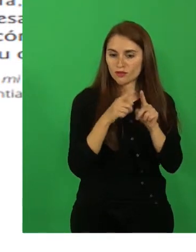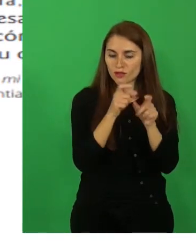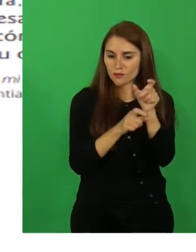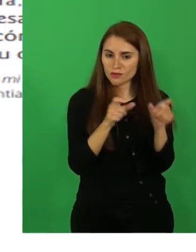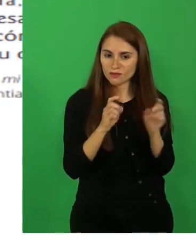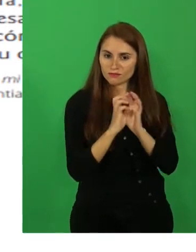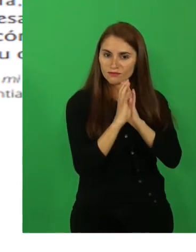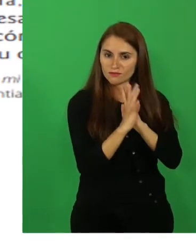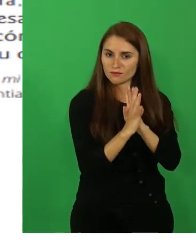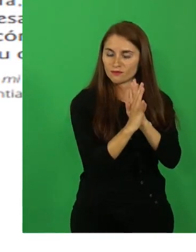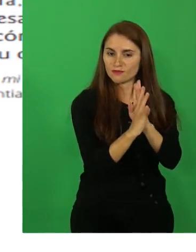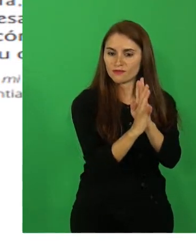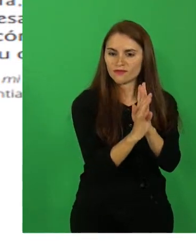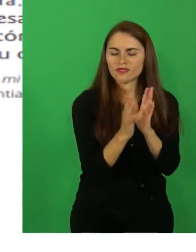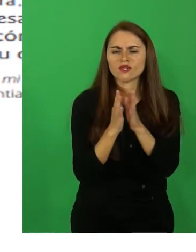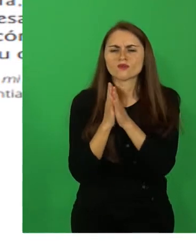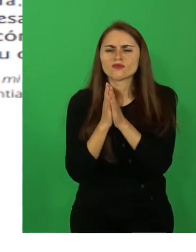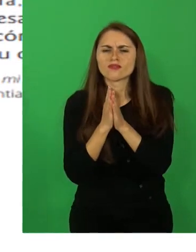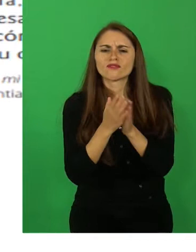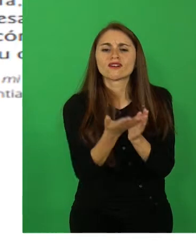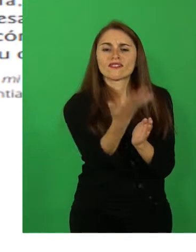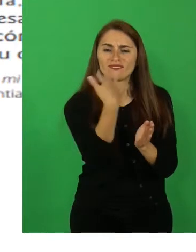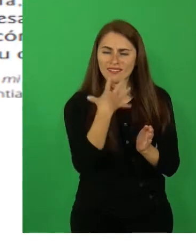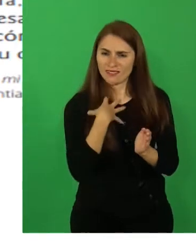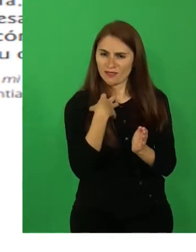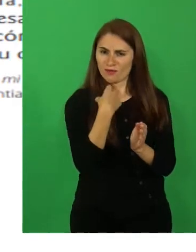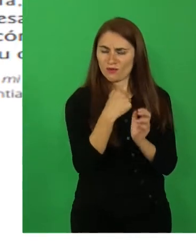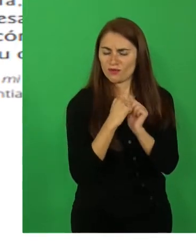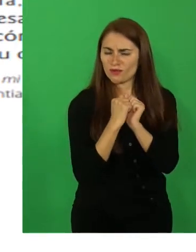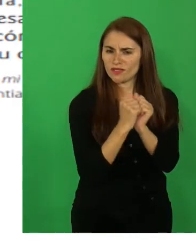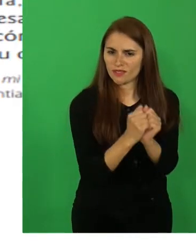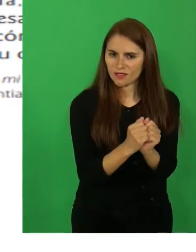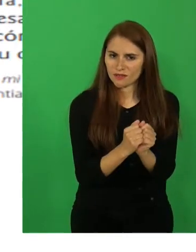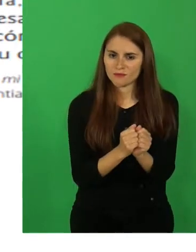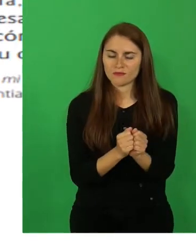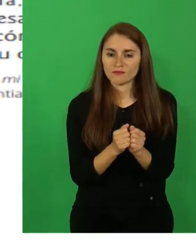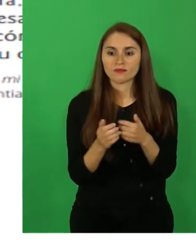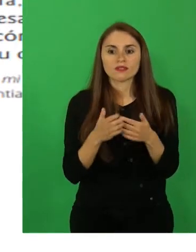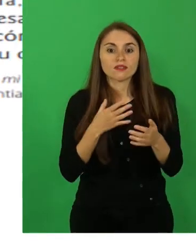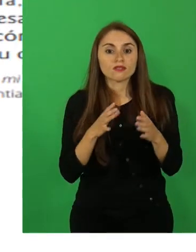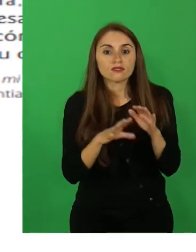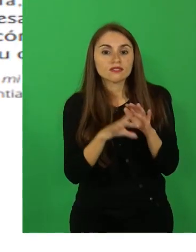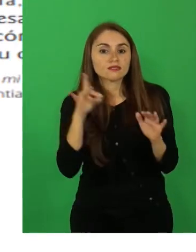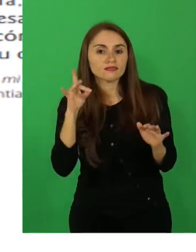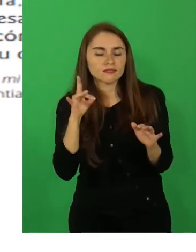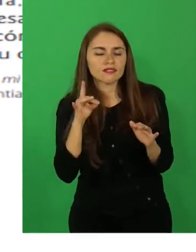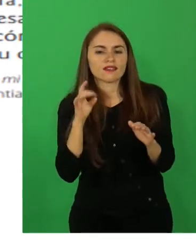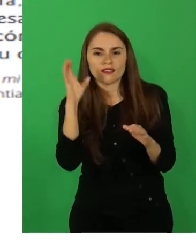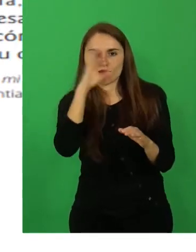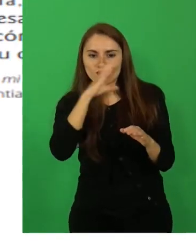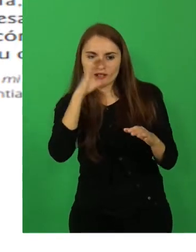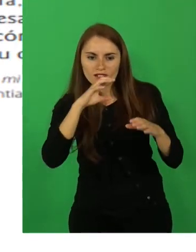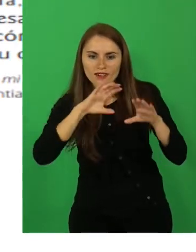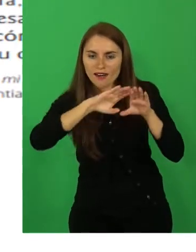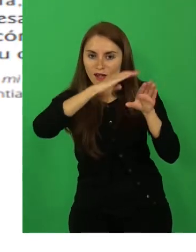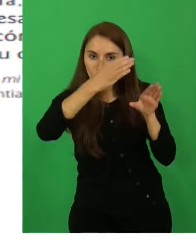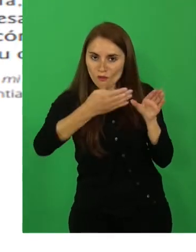para que la rescatara, la sacara de dónde, de la cueva, ¿cierto?